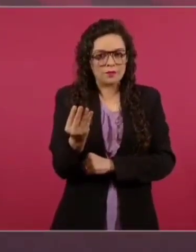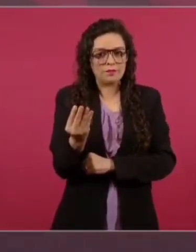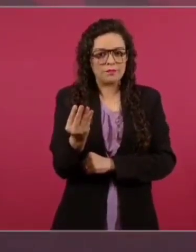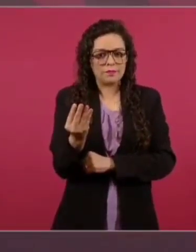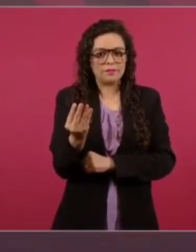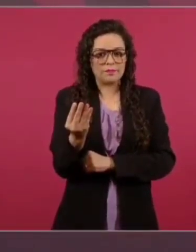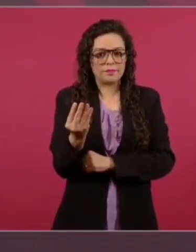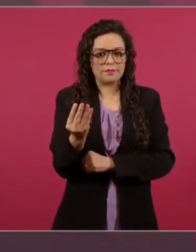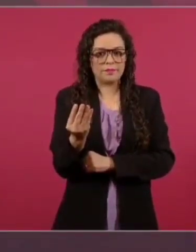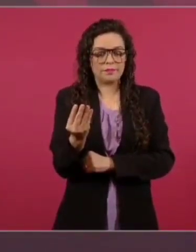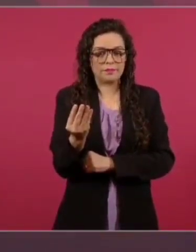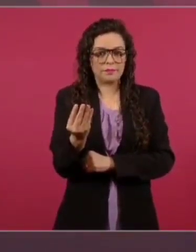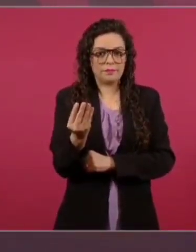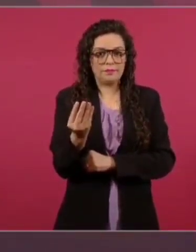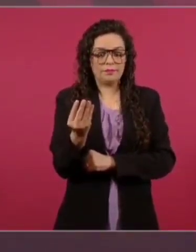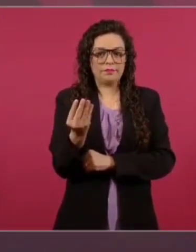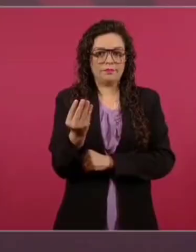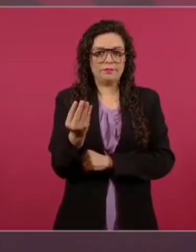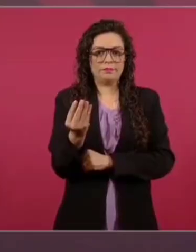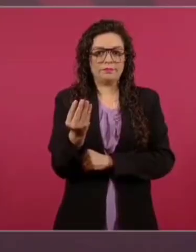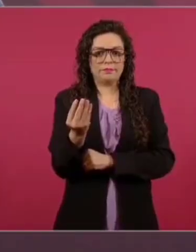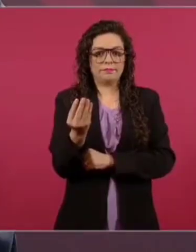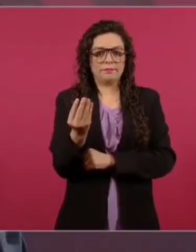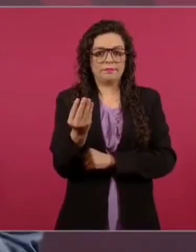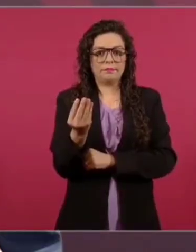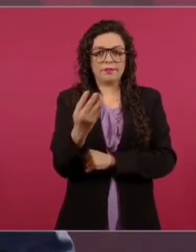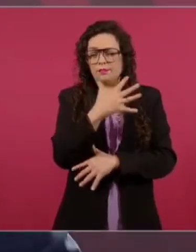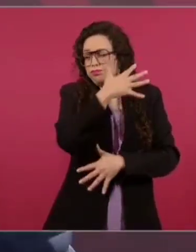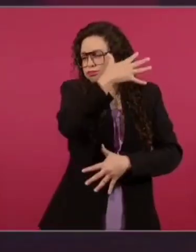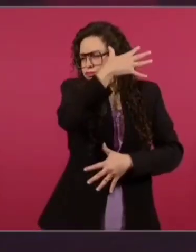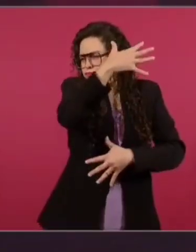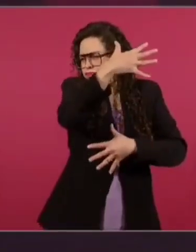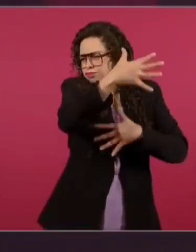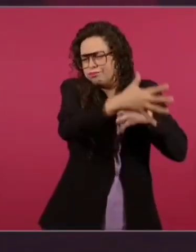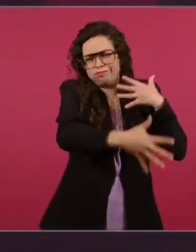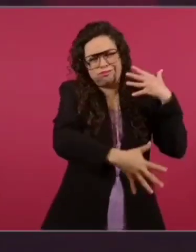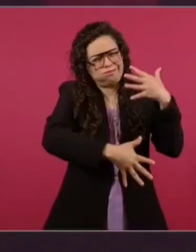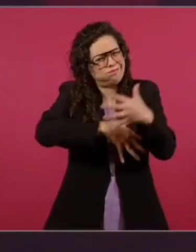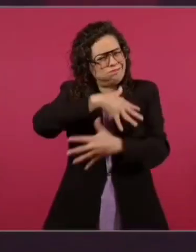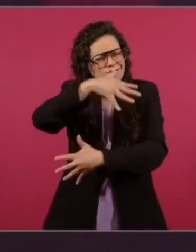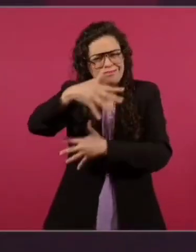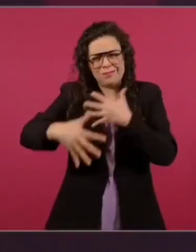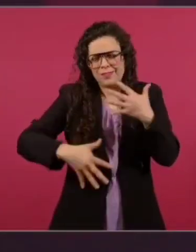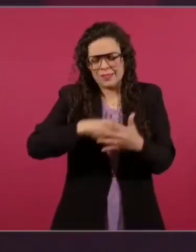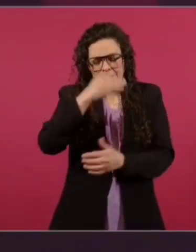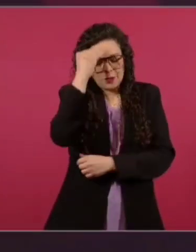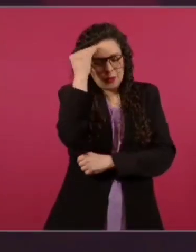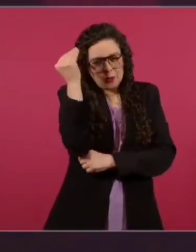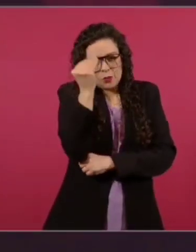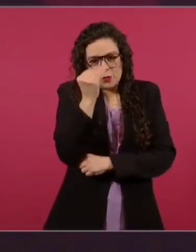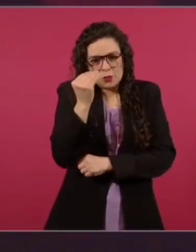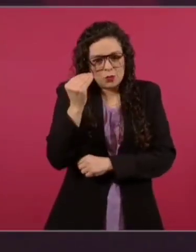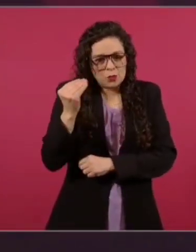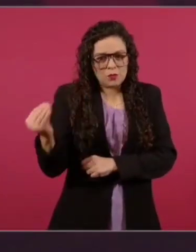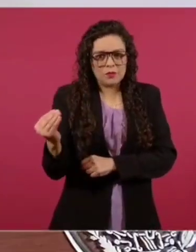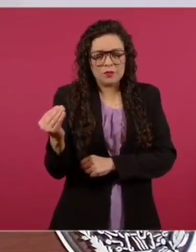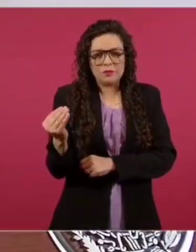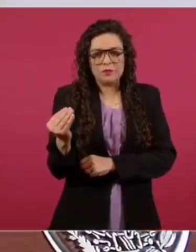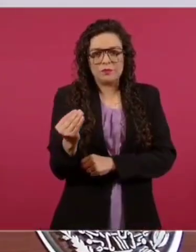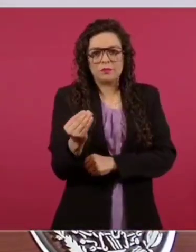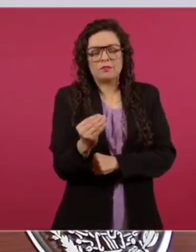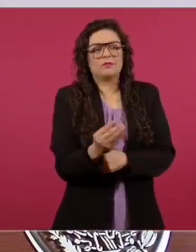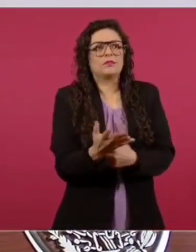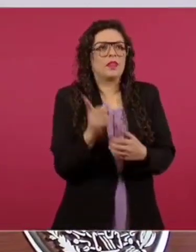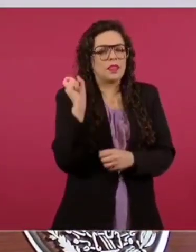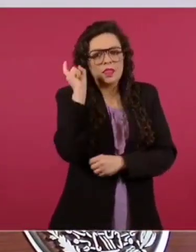Se complican las cosas porque fue un crimen tremendo,